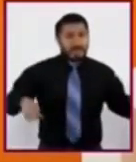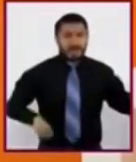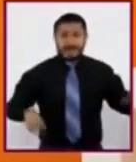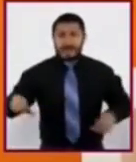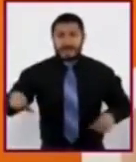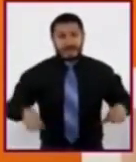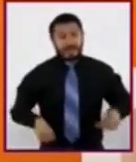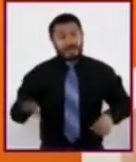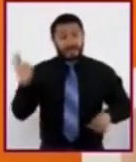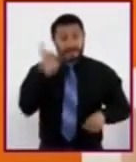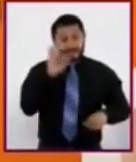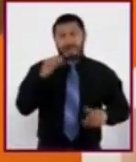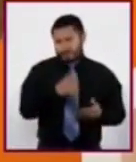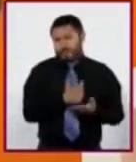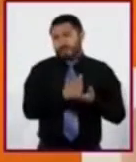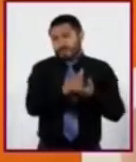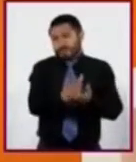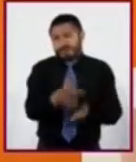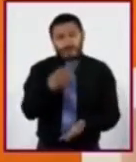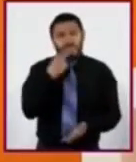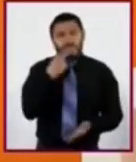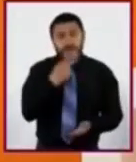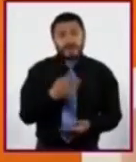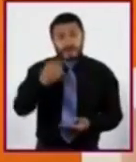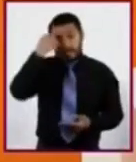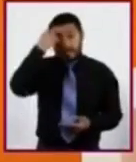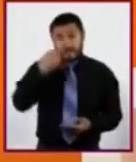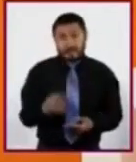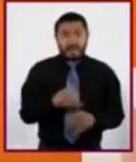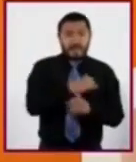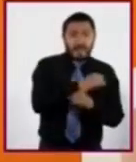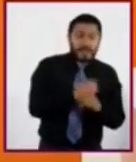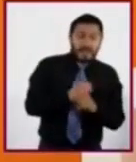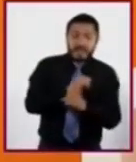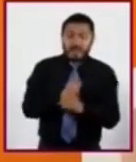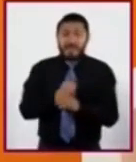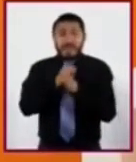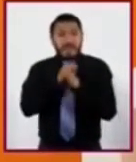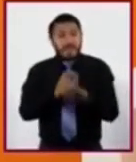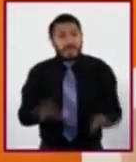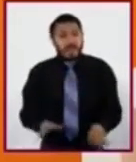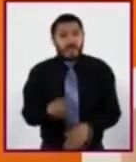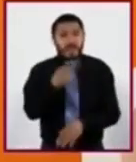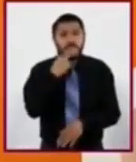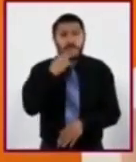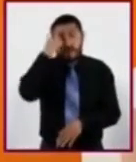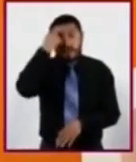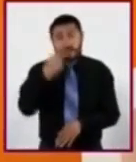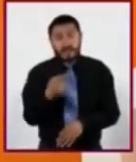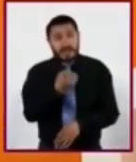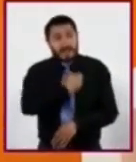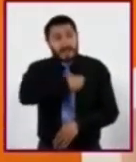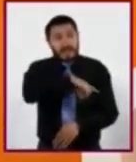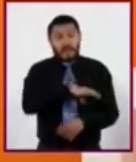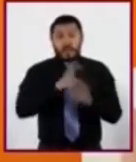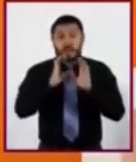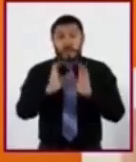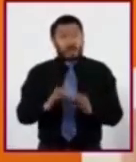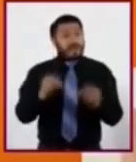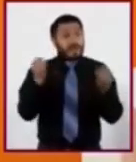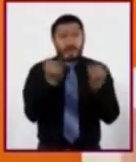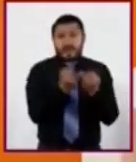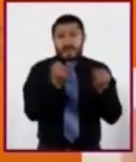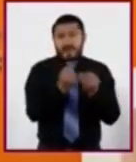puede ayudarles tanto a recurrir a información útil para cuidar su salud, así como